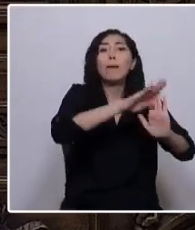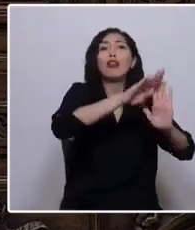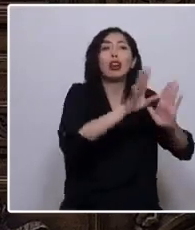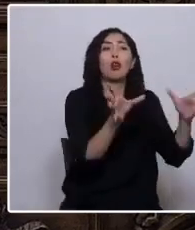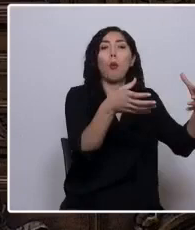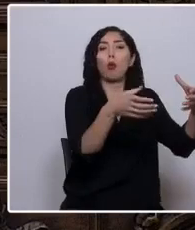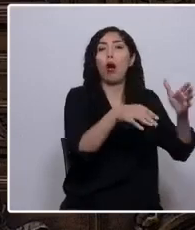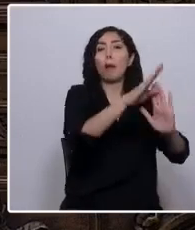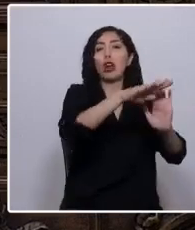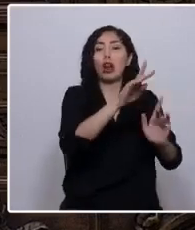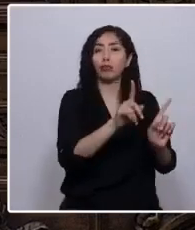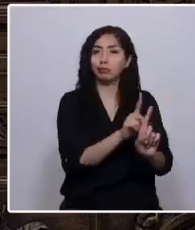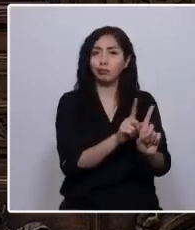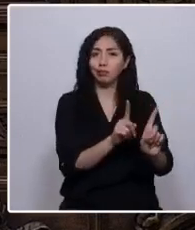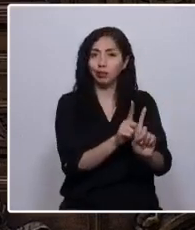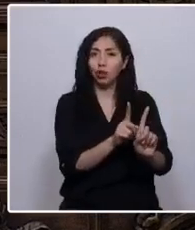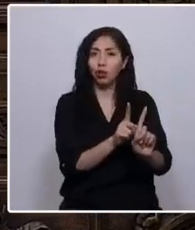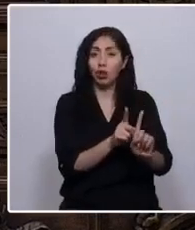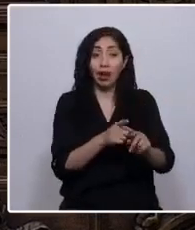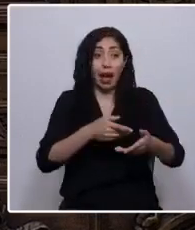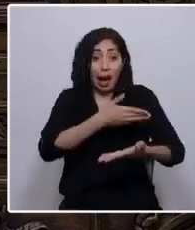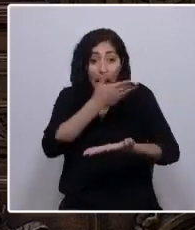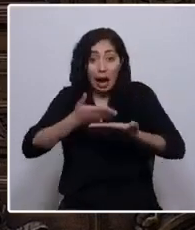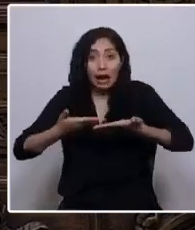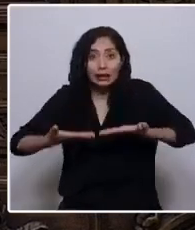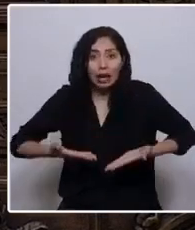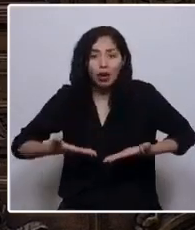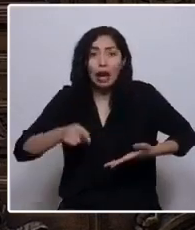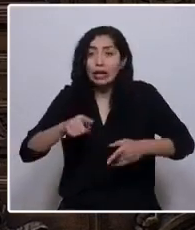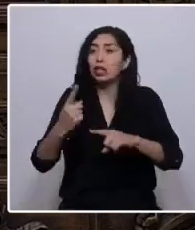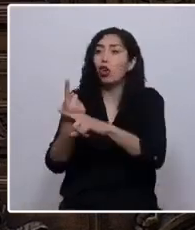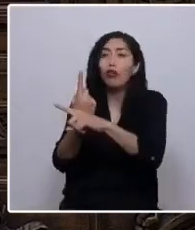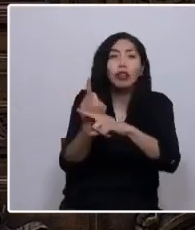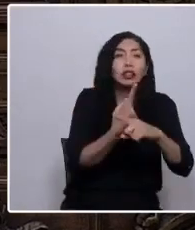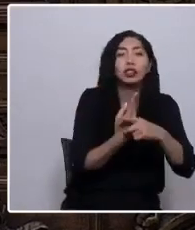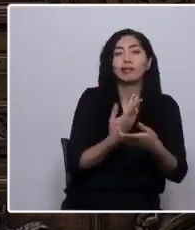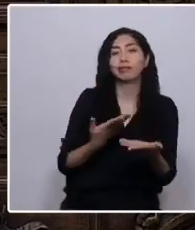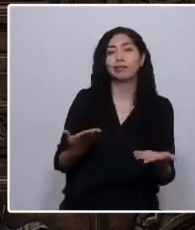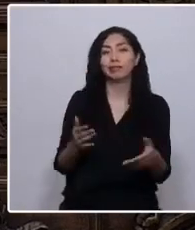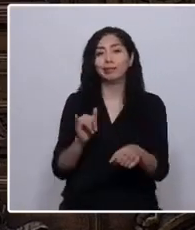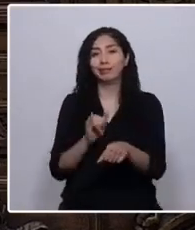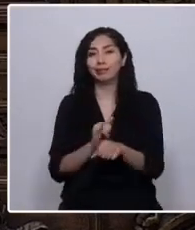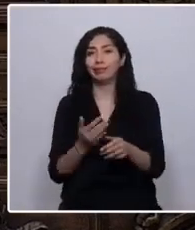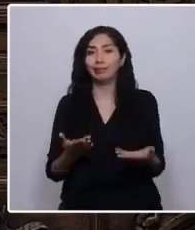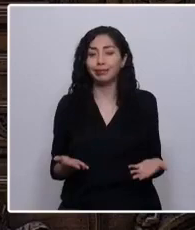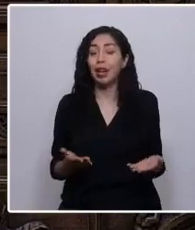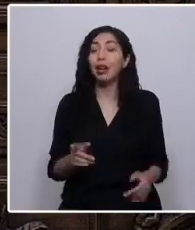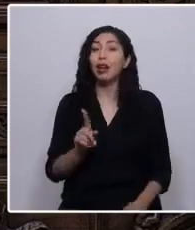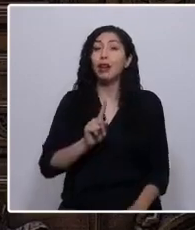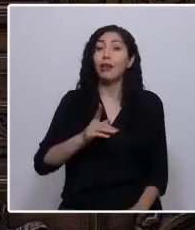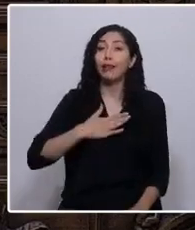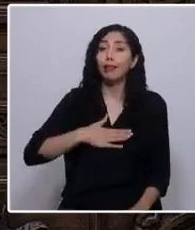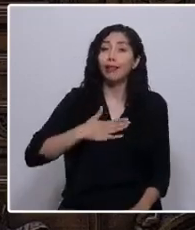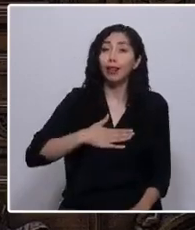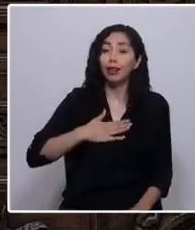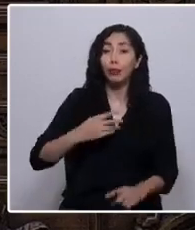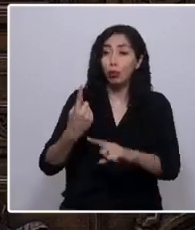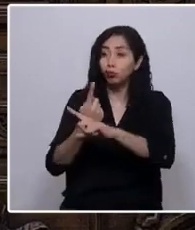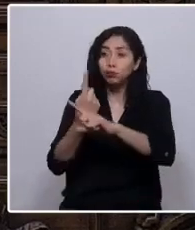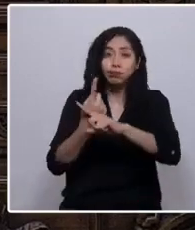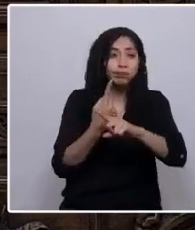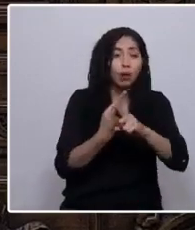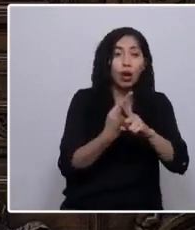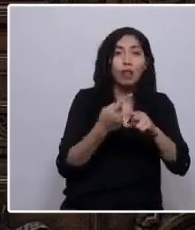Lamentablemente, hasta ahora pareciera que esa deliberación es solo una fachada accidental. No olvidemos que en nuestra discusión de los reglamentos